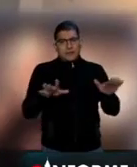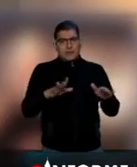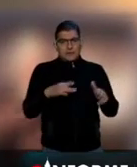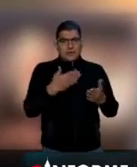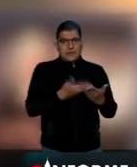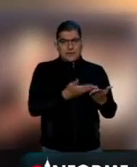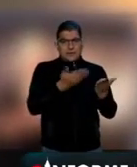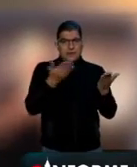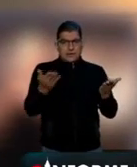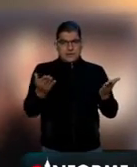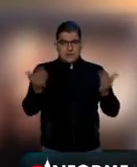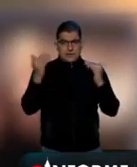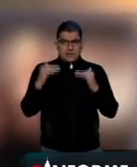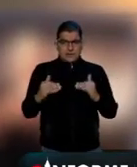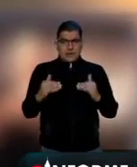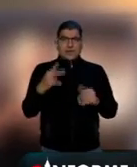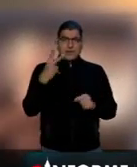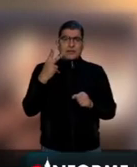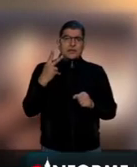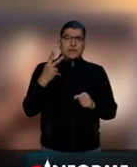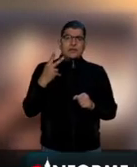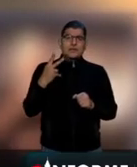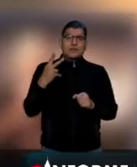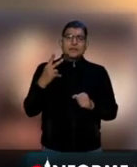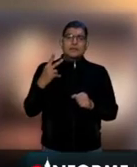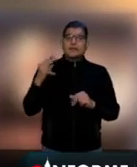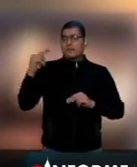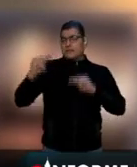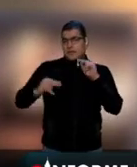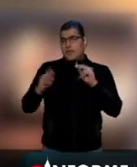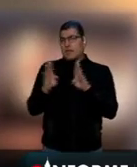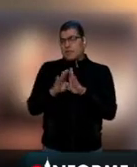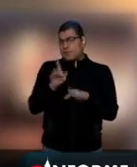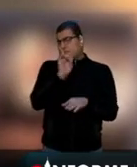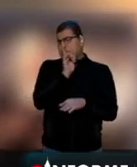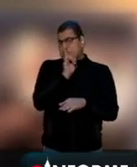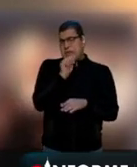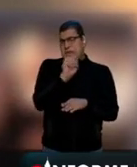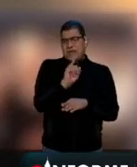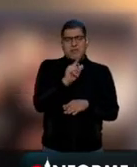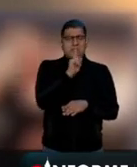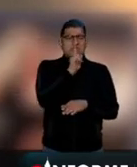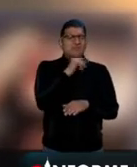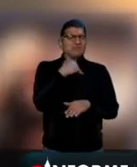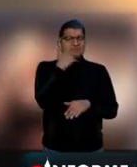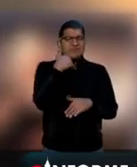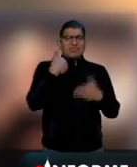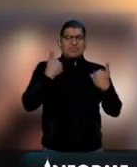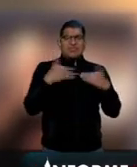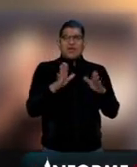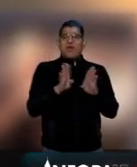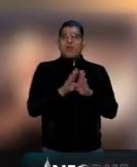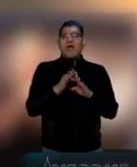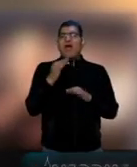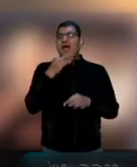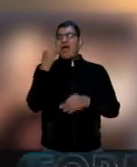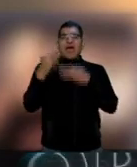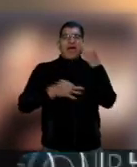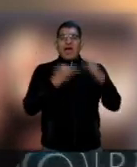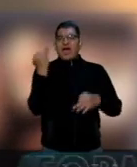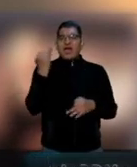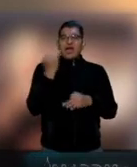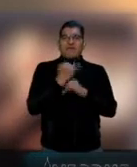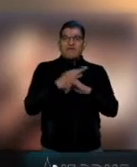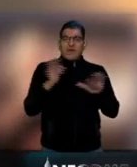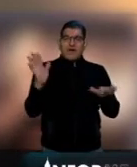siguiente nivel de cretinismo de las fake news de la oposición.